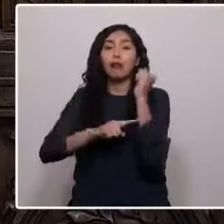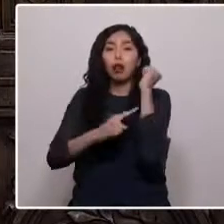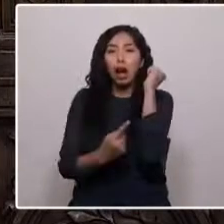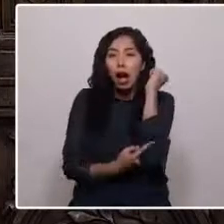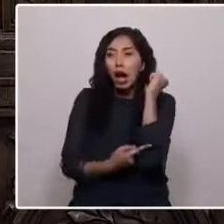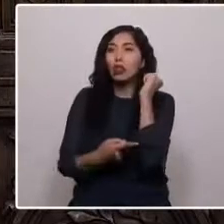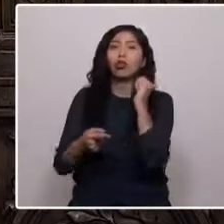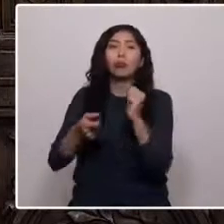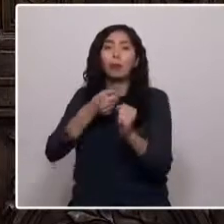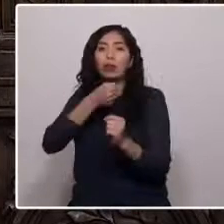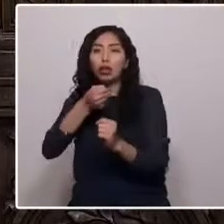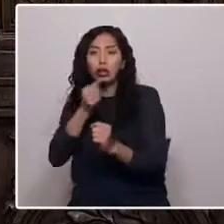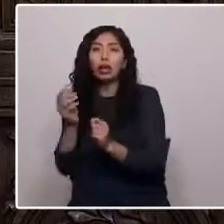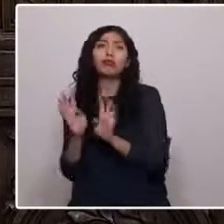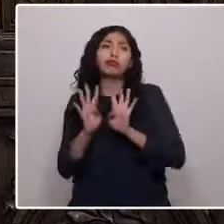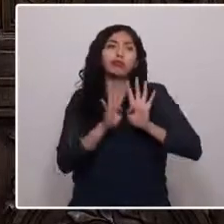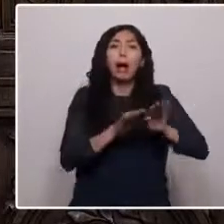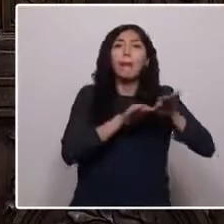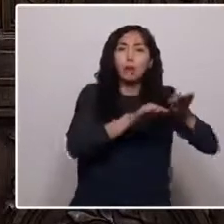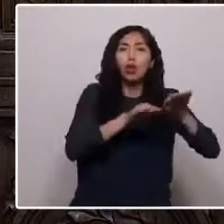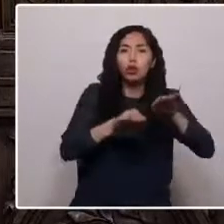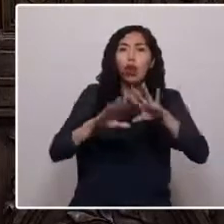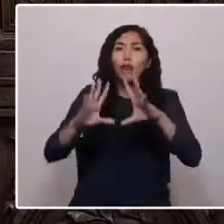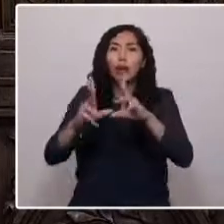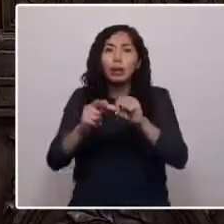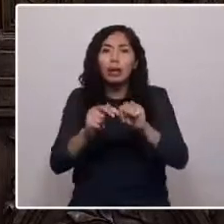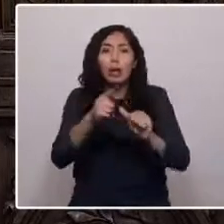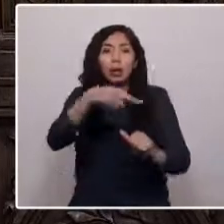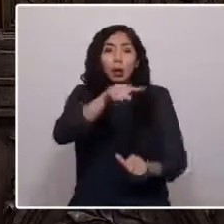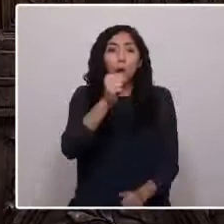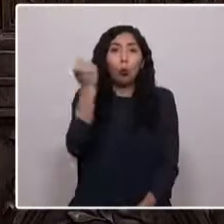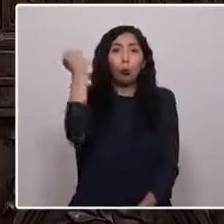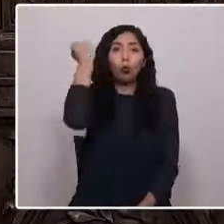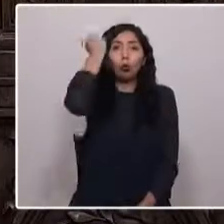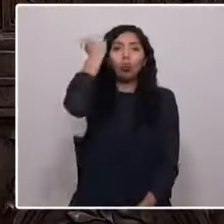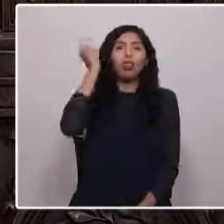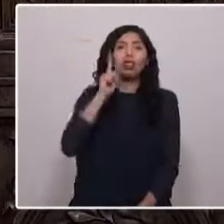visibilizar este acto traumático que generaba el Estado chileno.